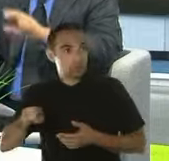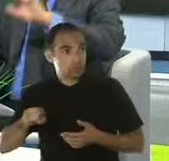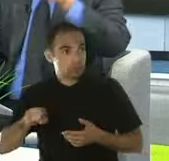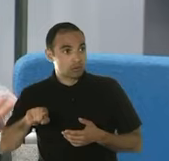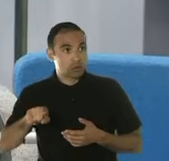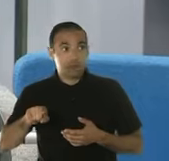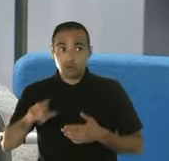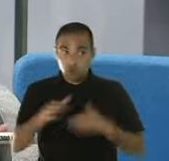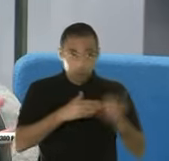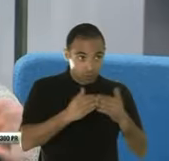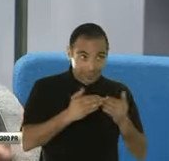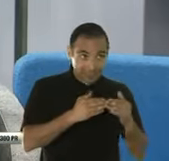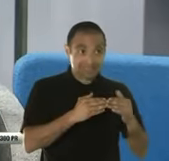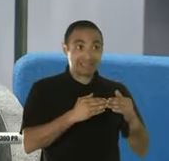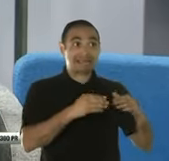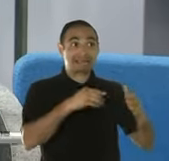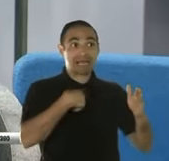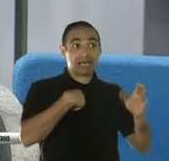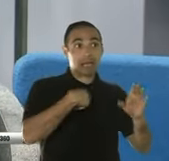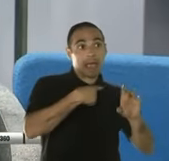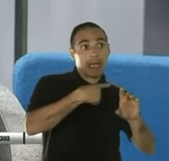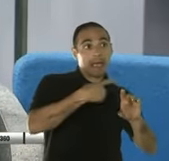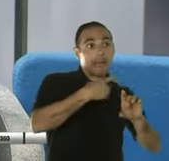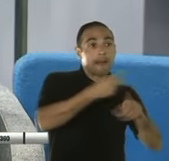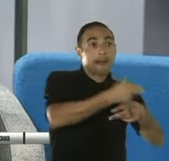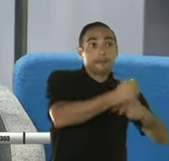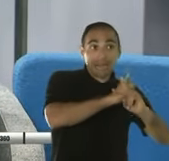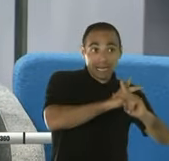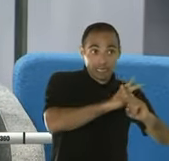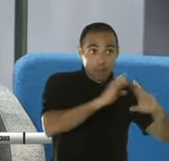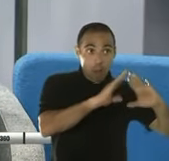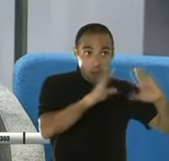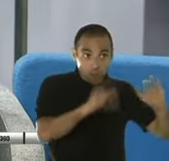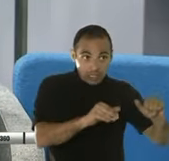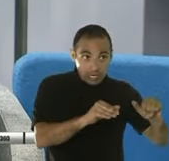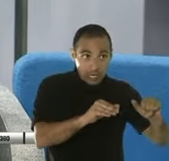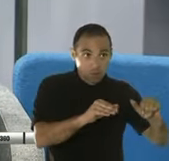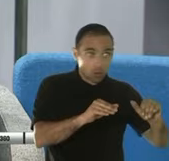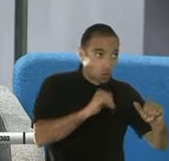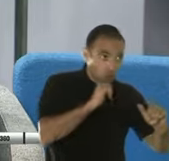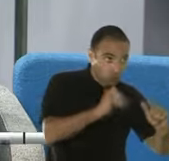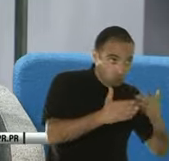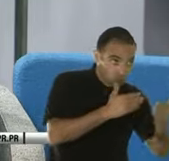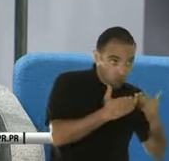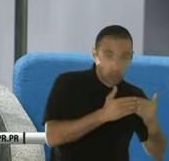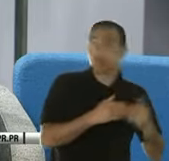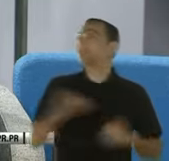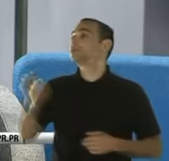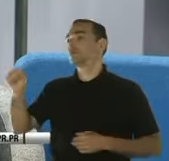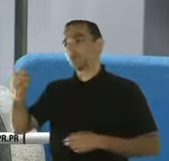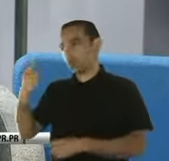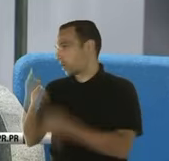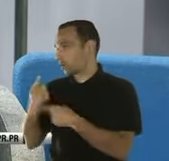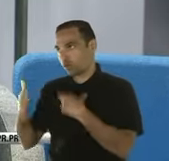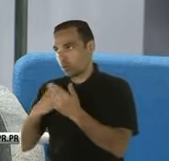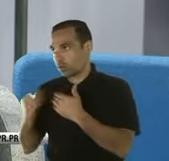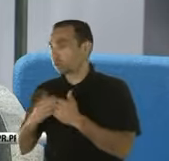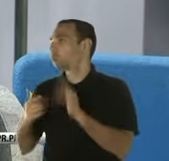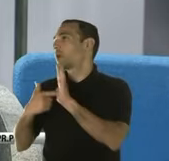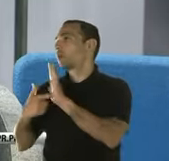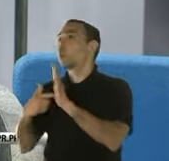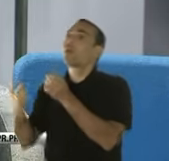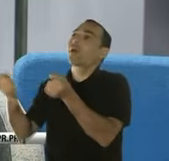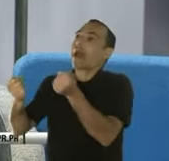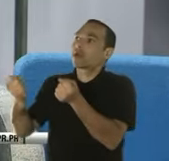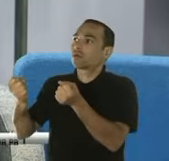Tenga o no tenga hipoteca, eso no tiene nada que ver, es que sufrió una pérdida en sus bienes, ya sea un bien inmueble, que sea un bien inmueble en un carro, por ejemplo, hasta 5 mil